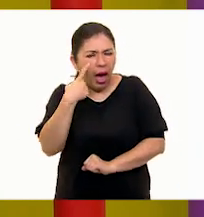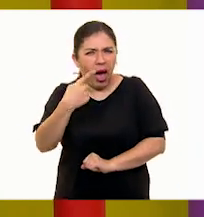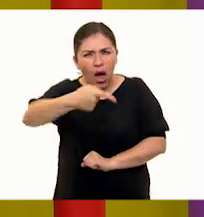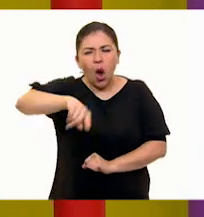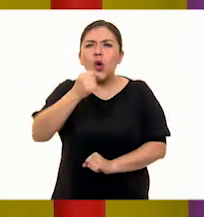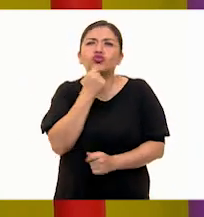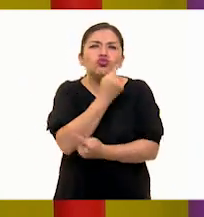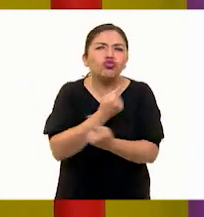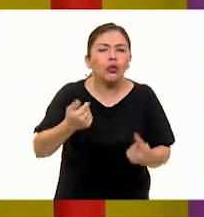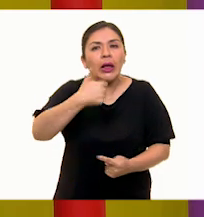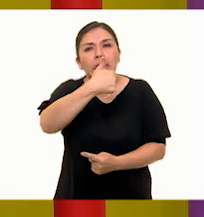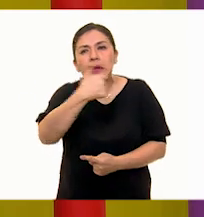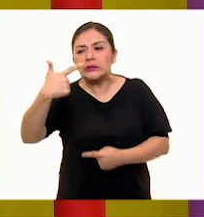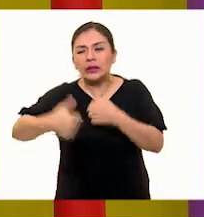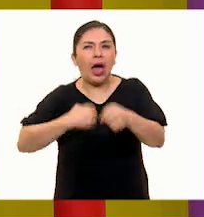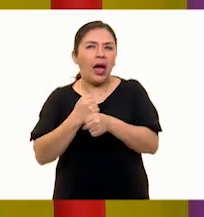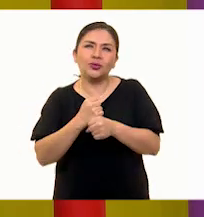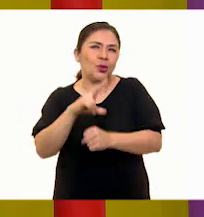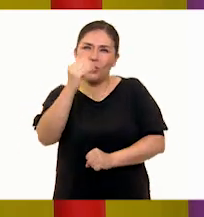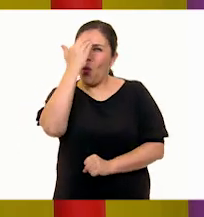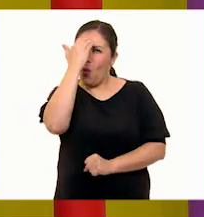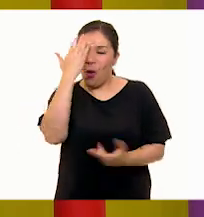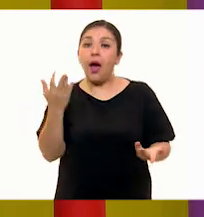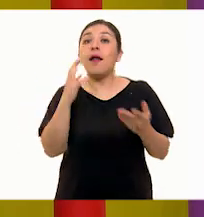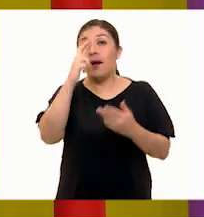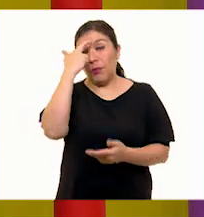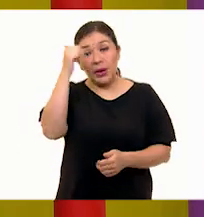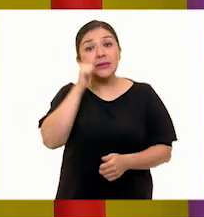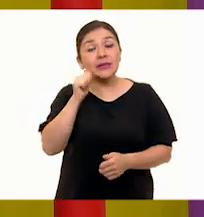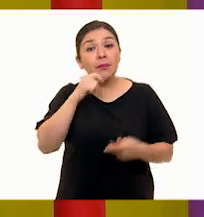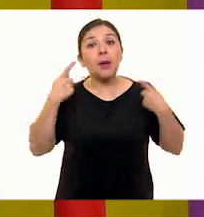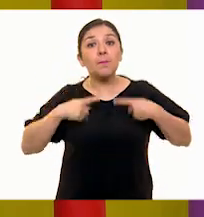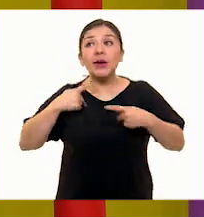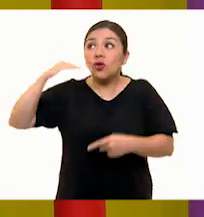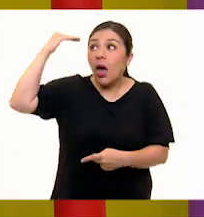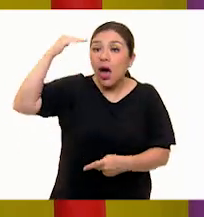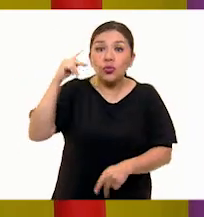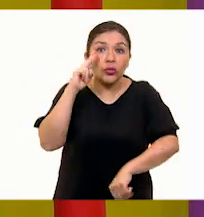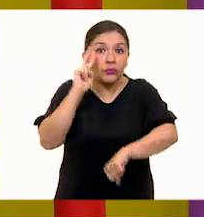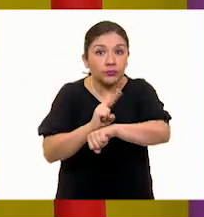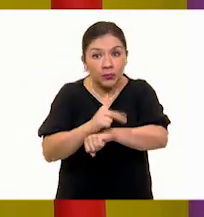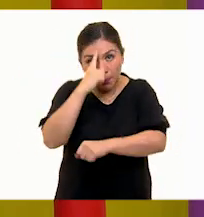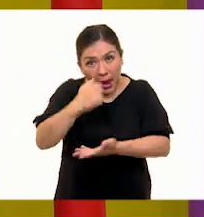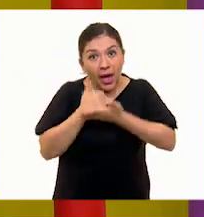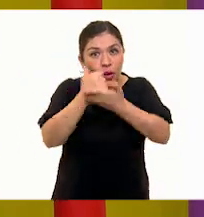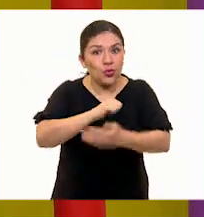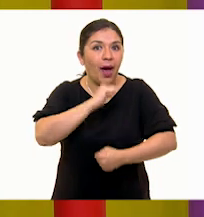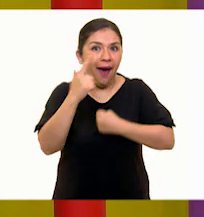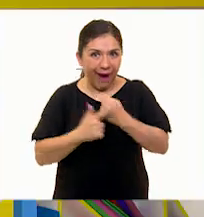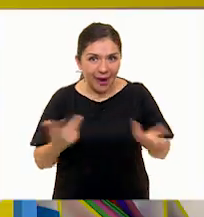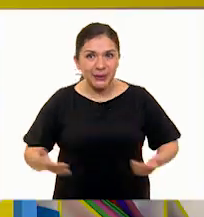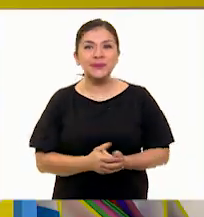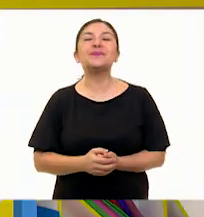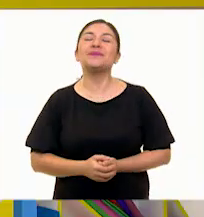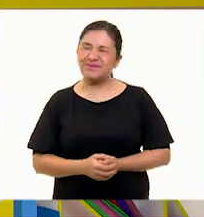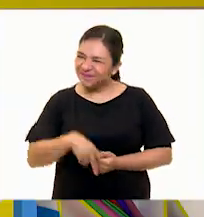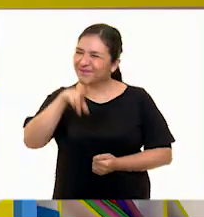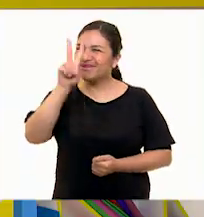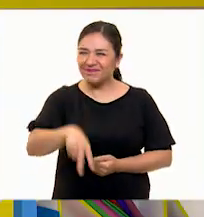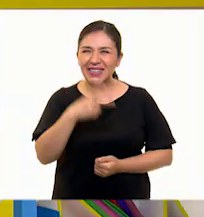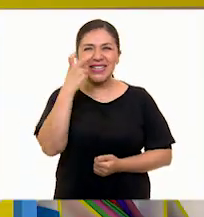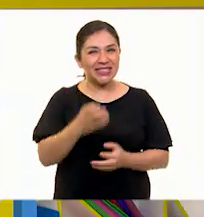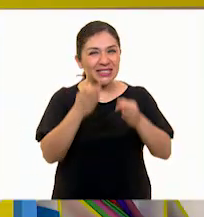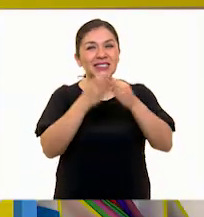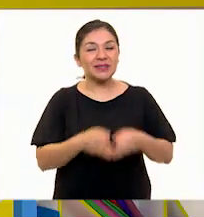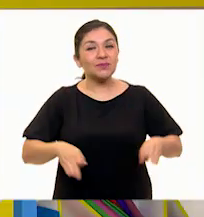los niños de 6 o 7 años. ¡Claro! Recuerden que siempre tenemos que estar bajo la supervisión de un adulto para su uso. Sí, sí, es